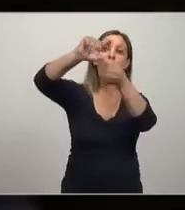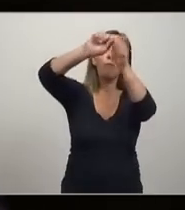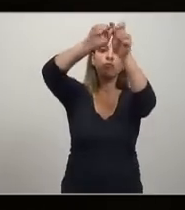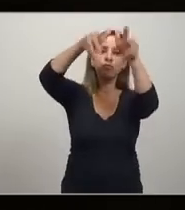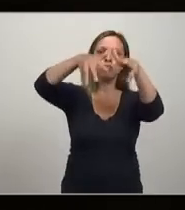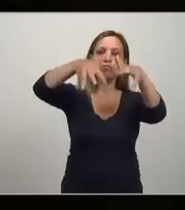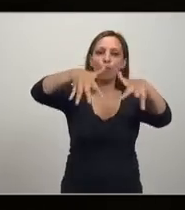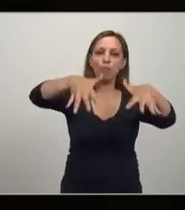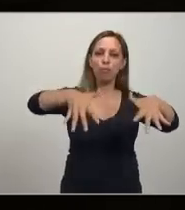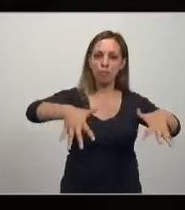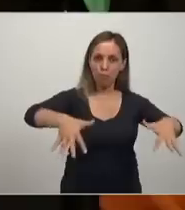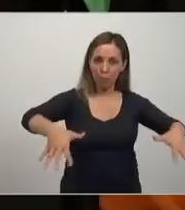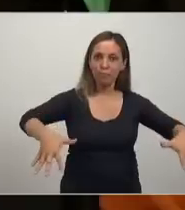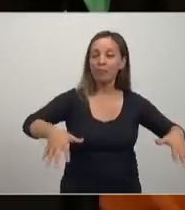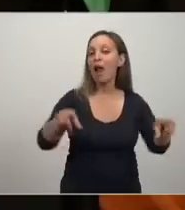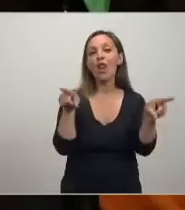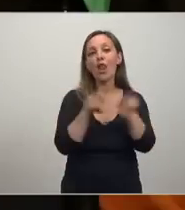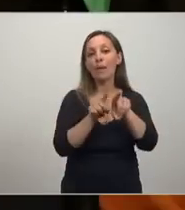se llena nunca.